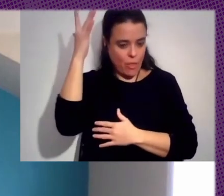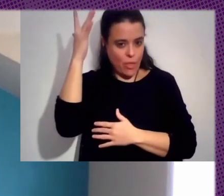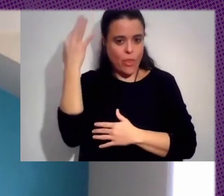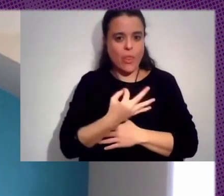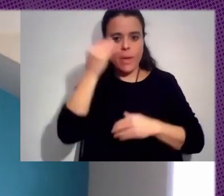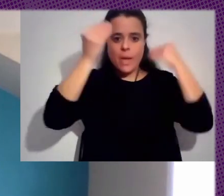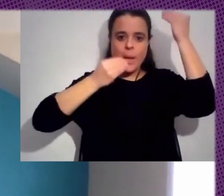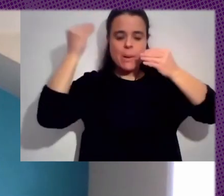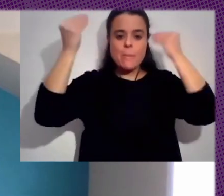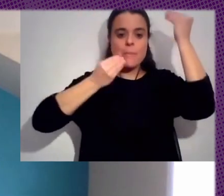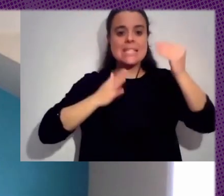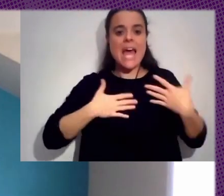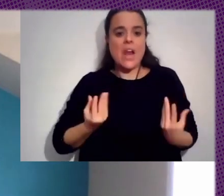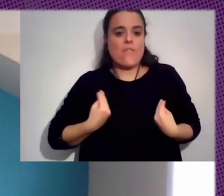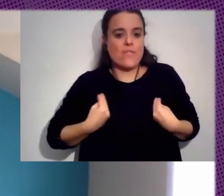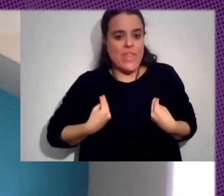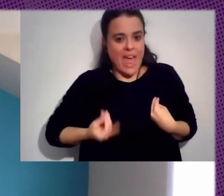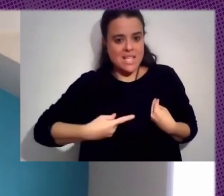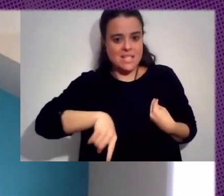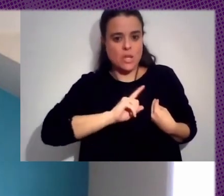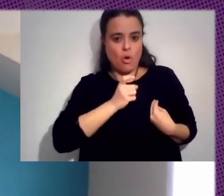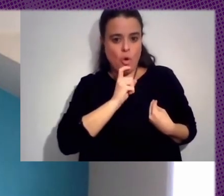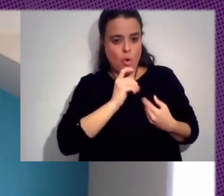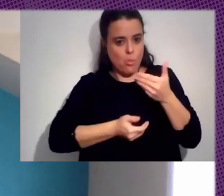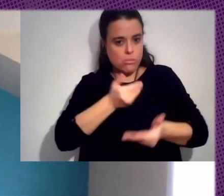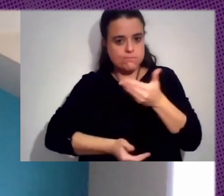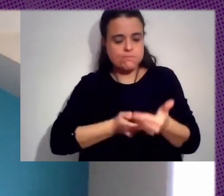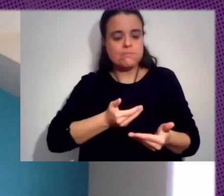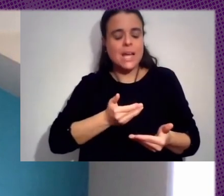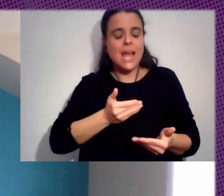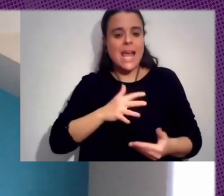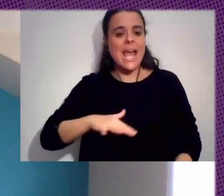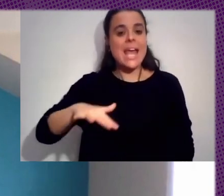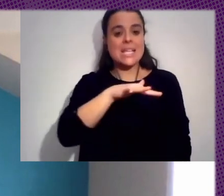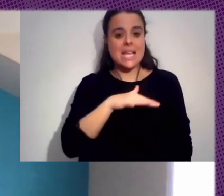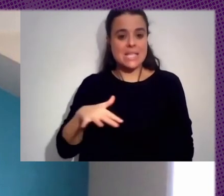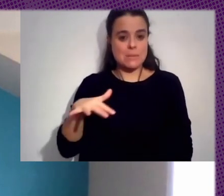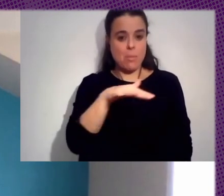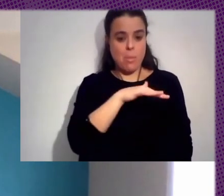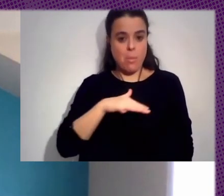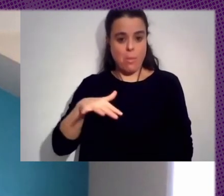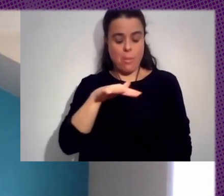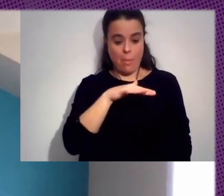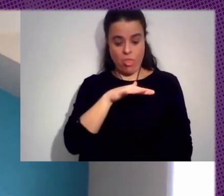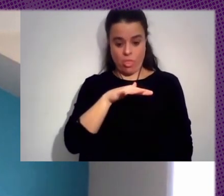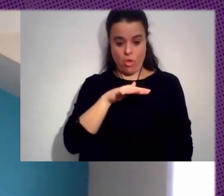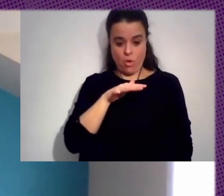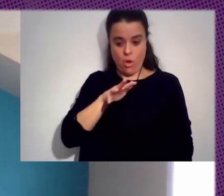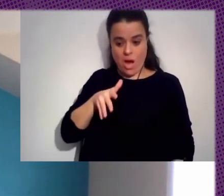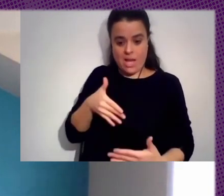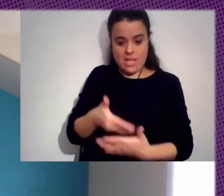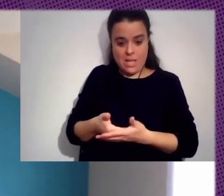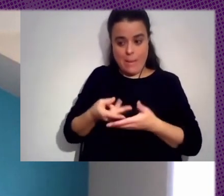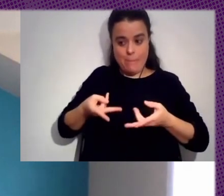Llevamos A Nuestras Vidas Y Cómo El Espacio Que Hemos Dado Permiso A Que Se Colonice